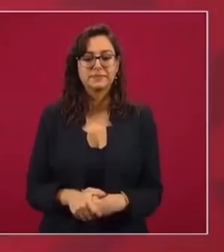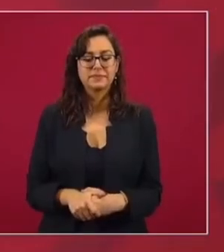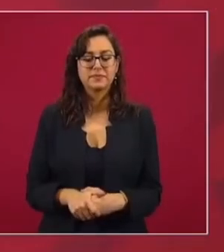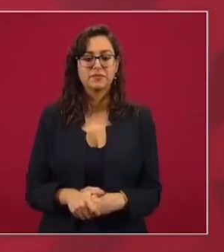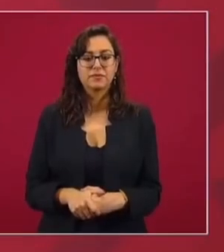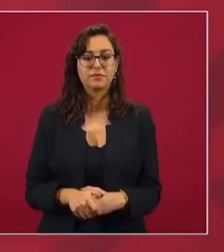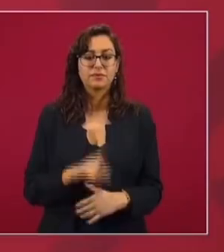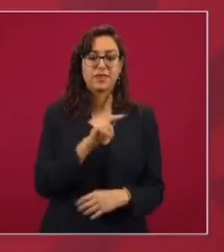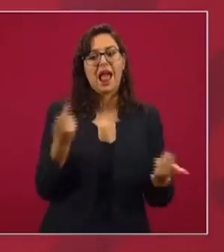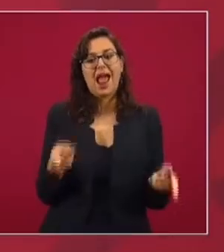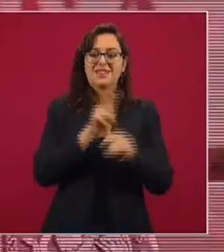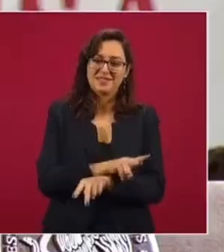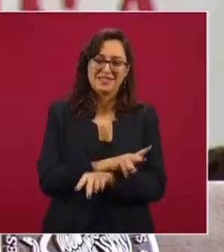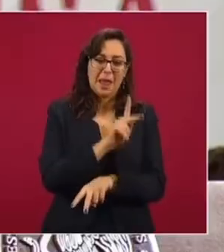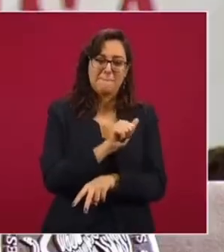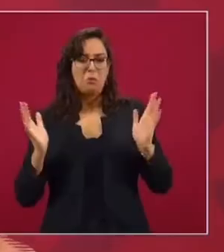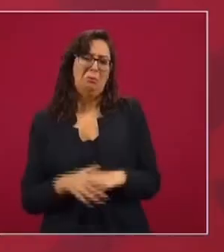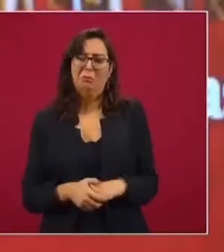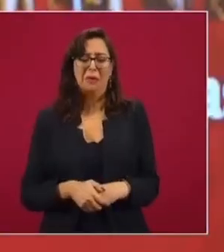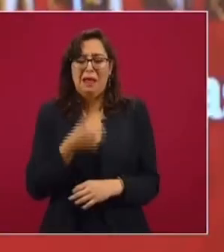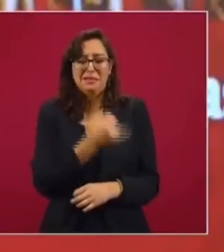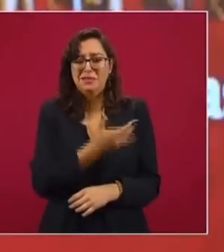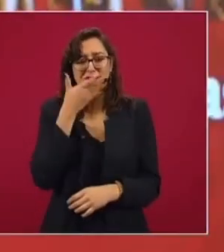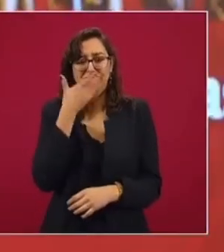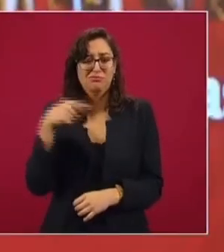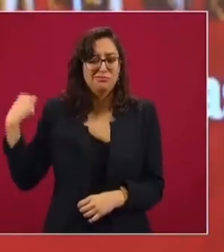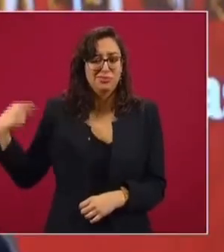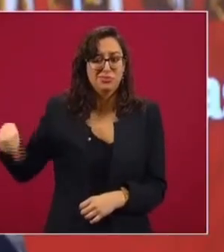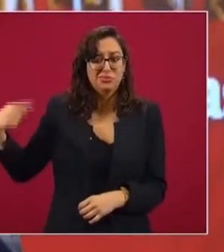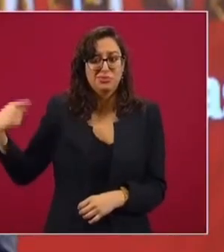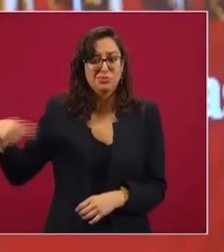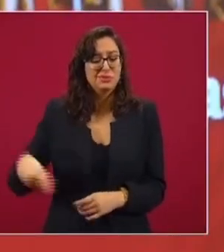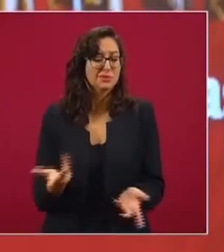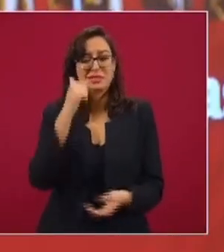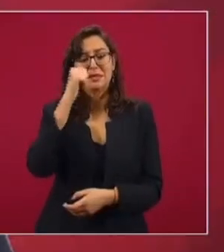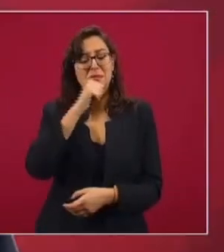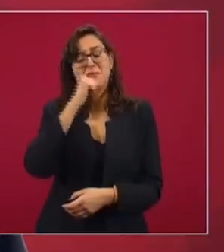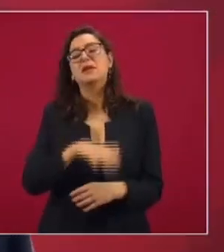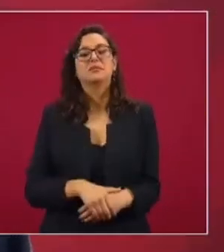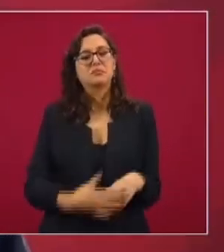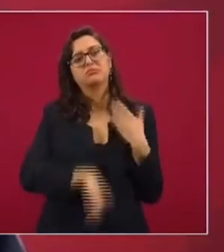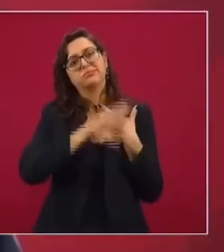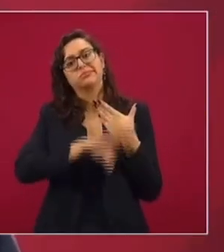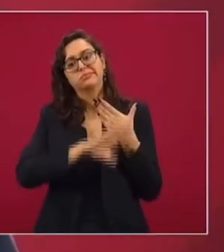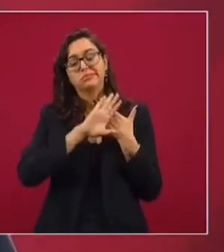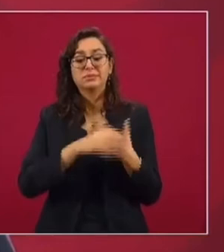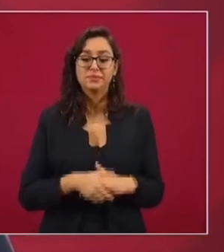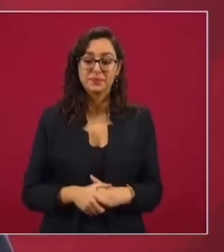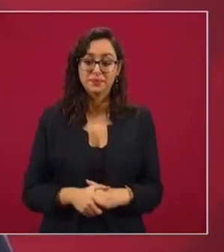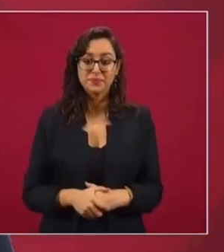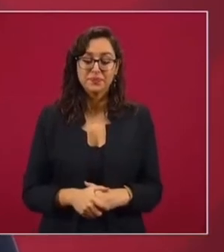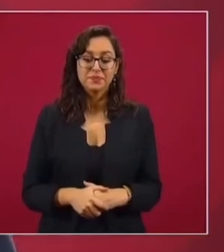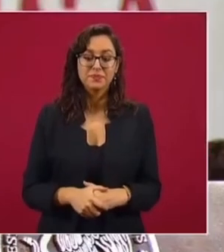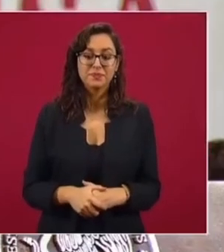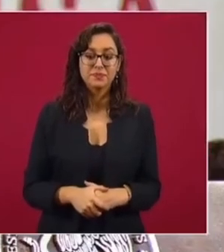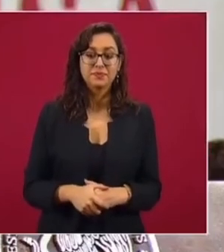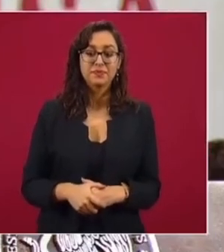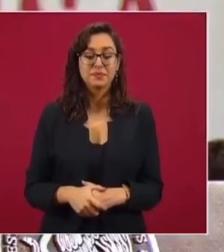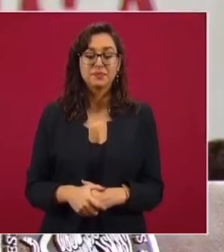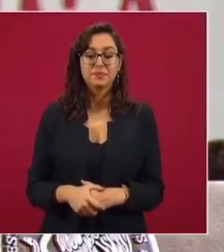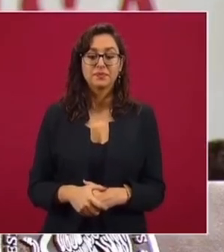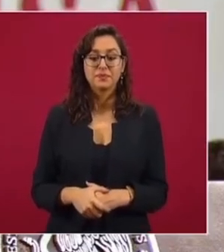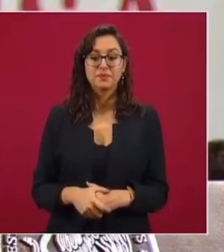El PAN le ayuda al PRI. Así han actuado siempre, en contra nuestra, porque no quieren,